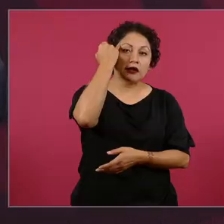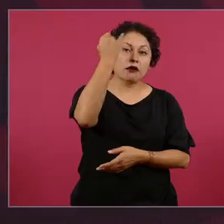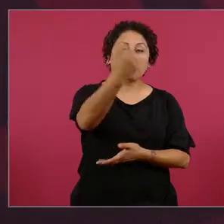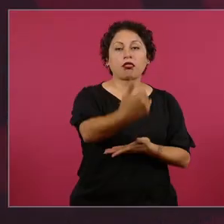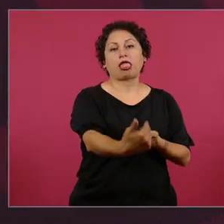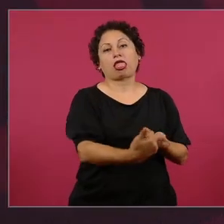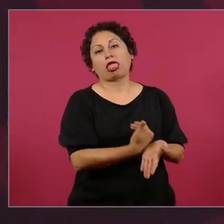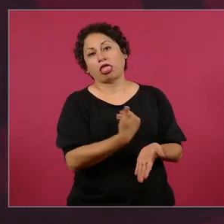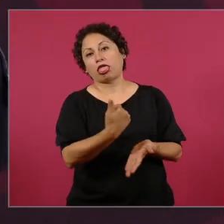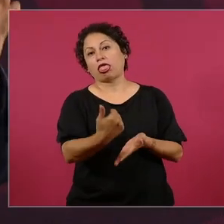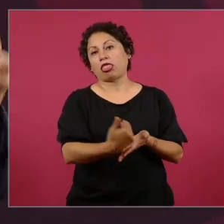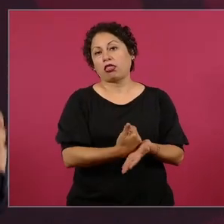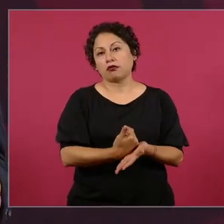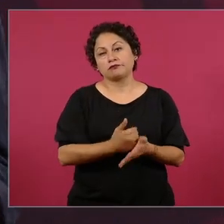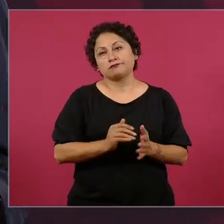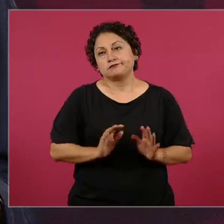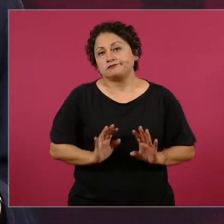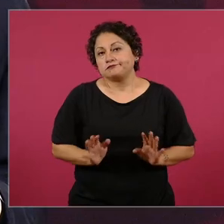pues este